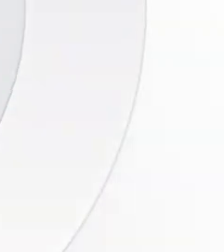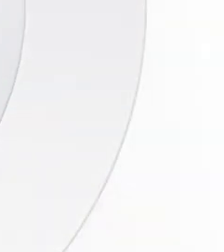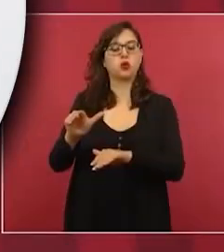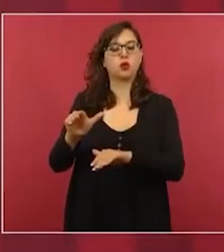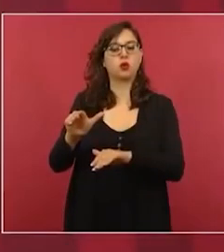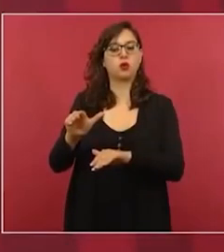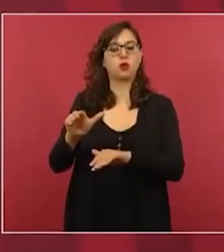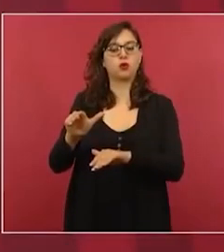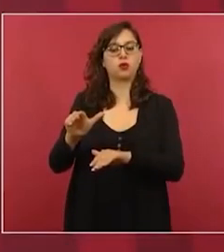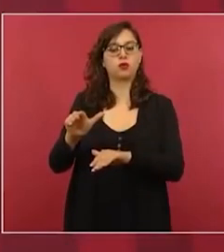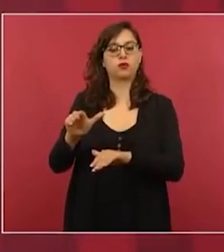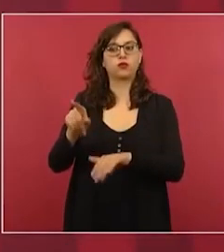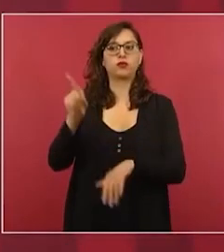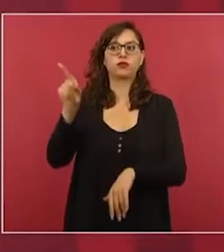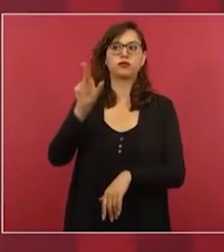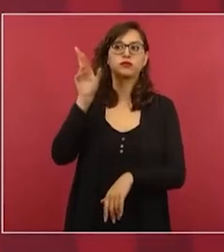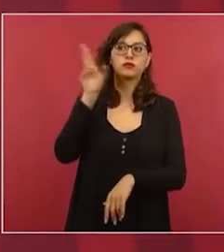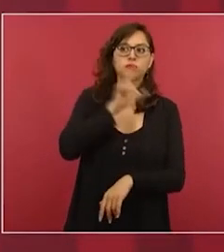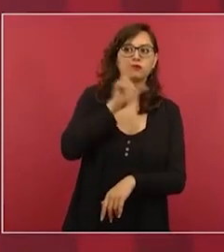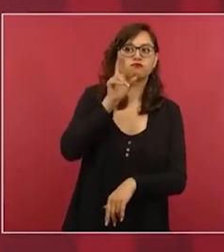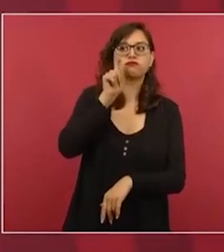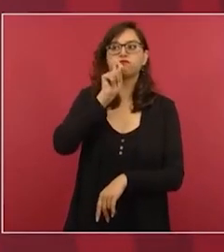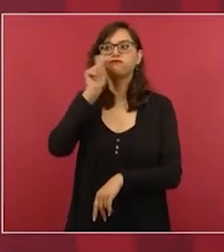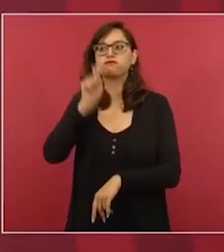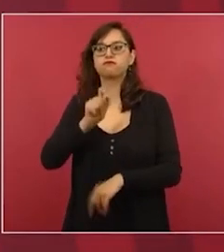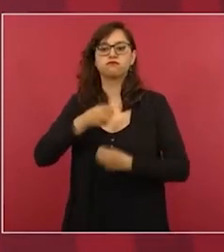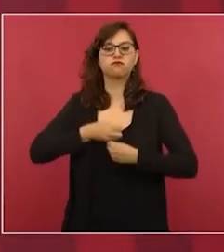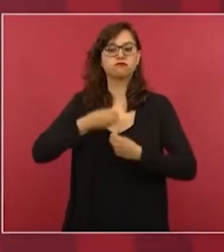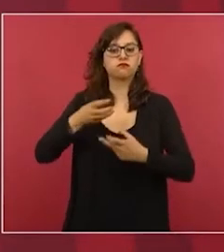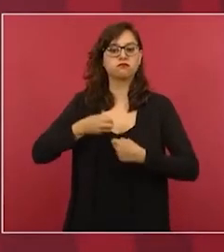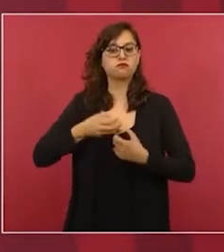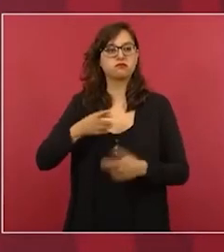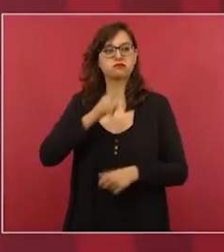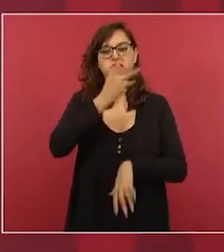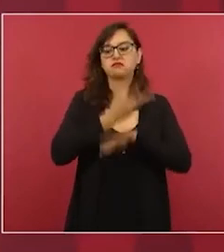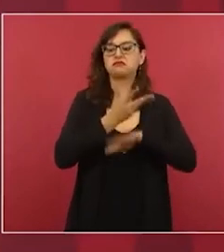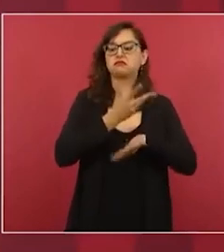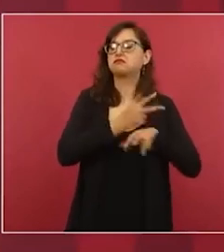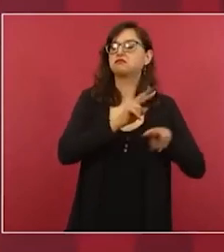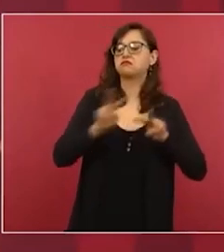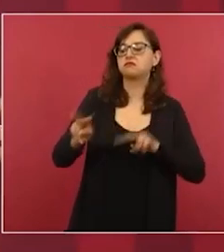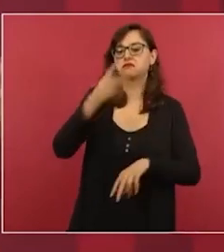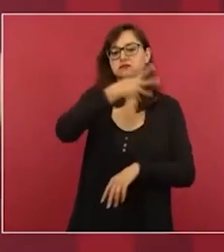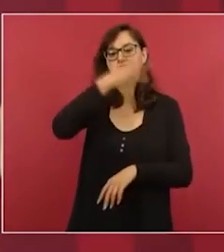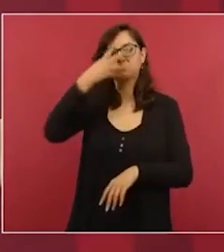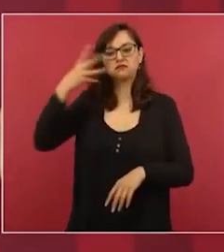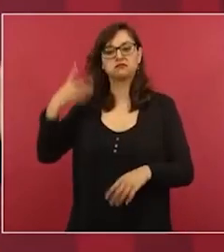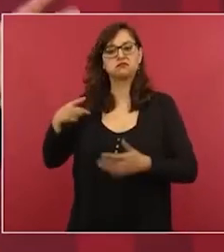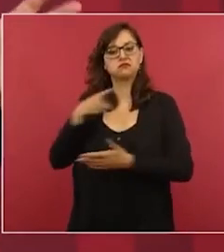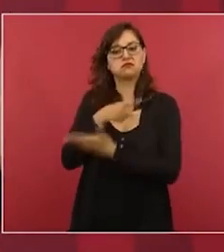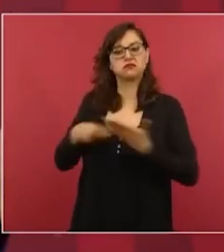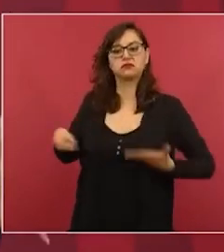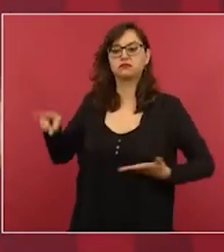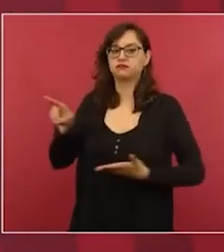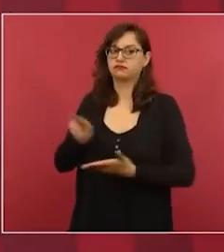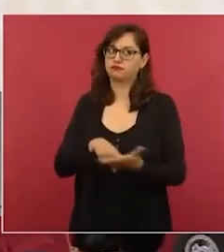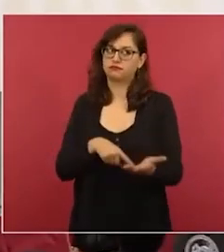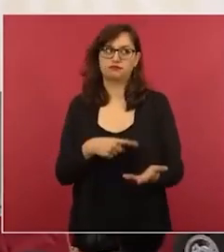la invasión rusa a Ucrania como se expresaron